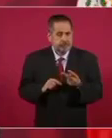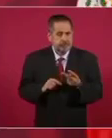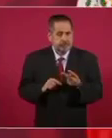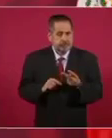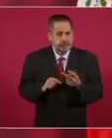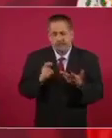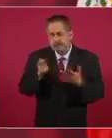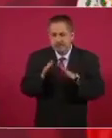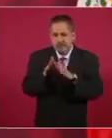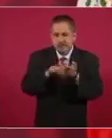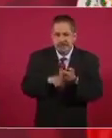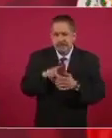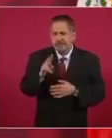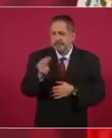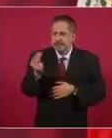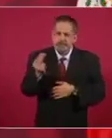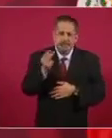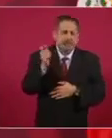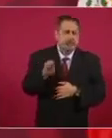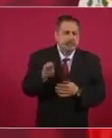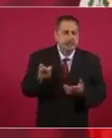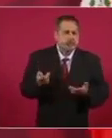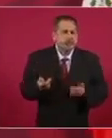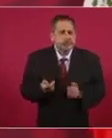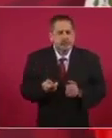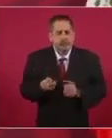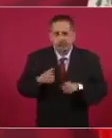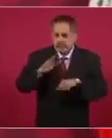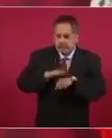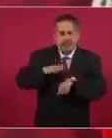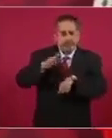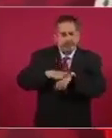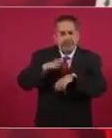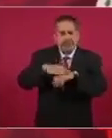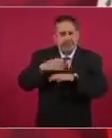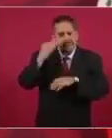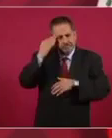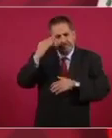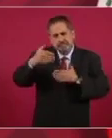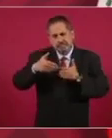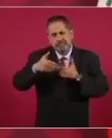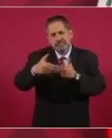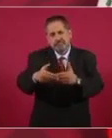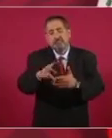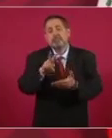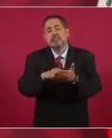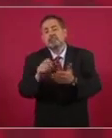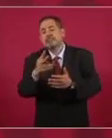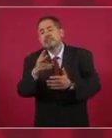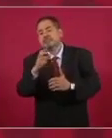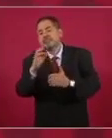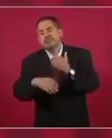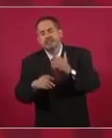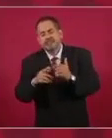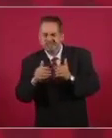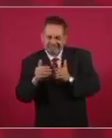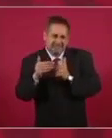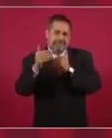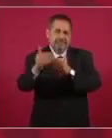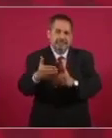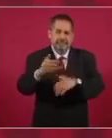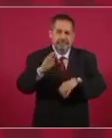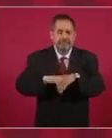Entonces, necesitamos más tiempo para